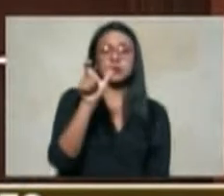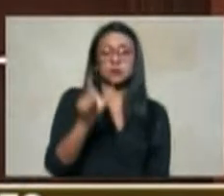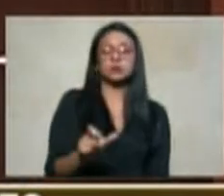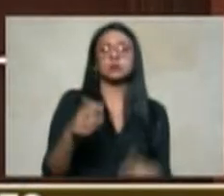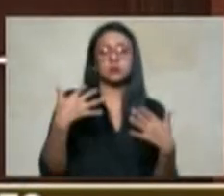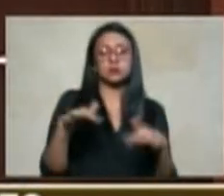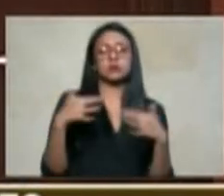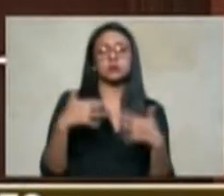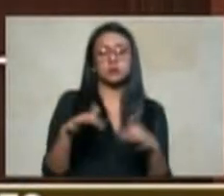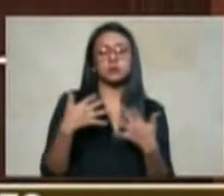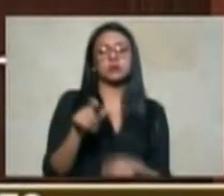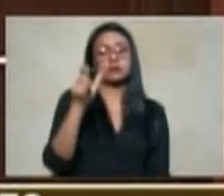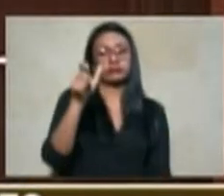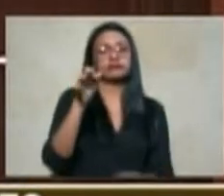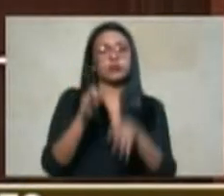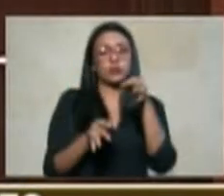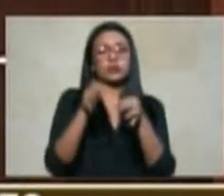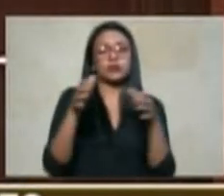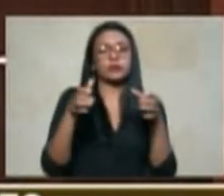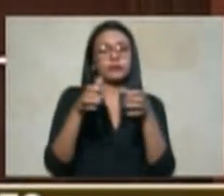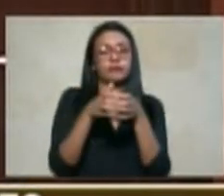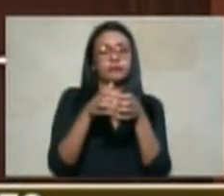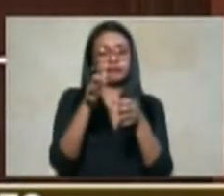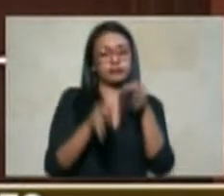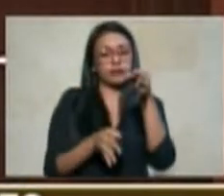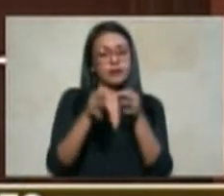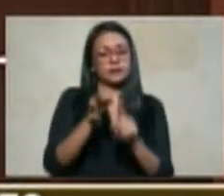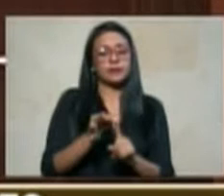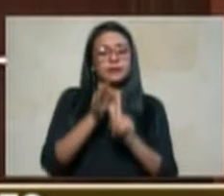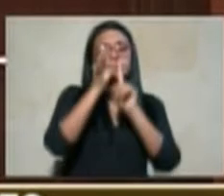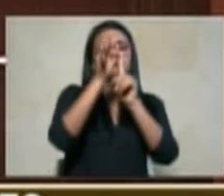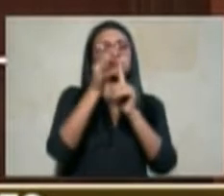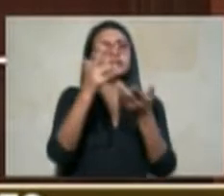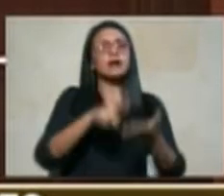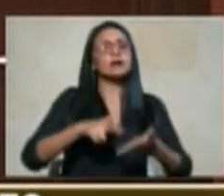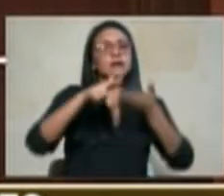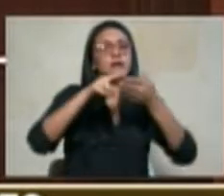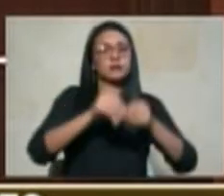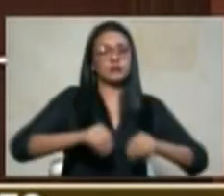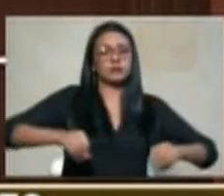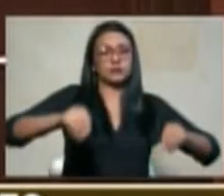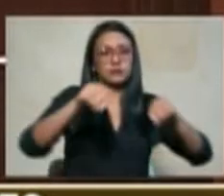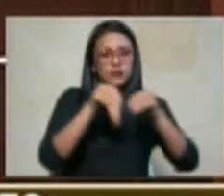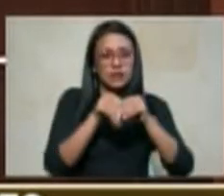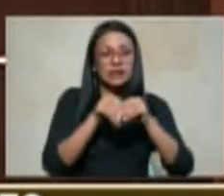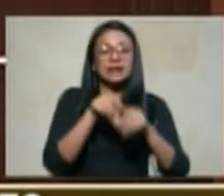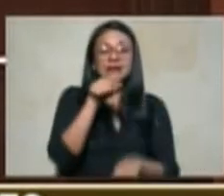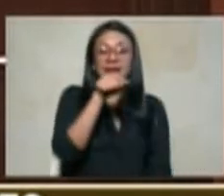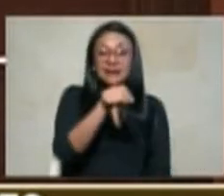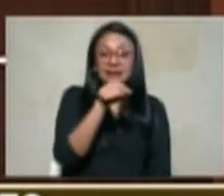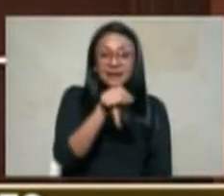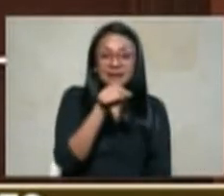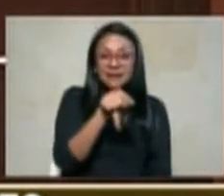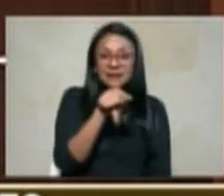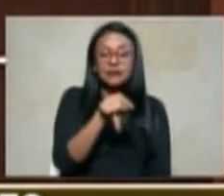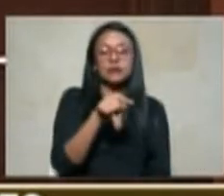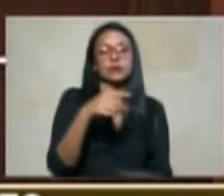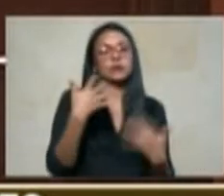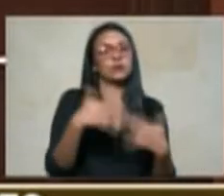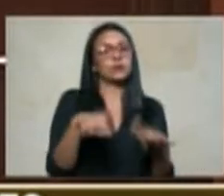especializada en la restitución de tierras y eso tiene una importancia significativa